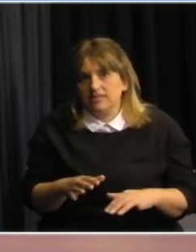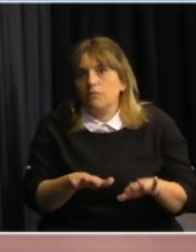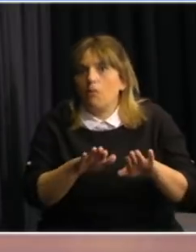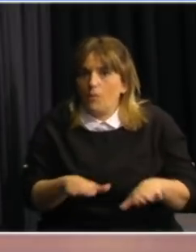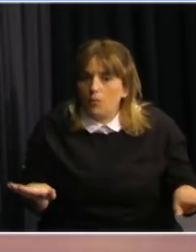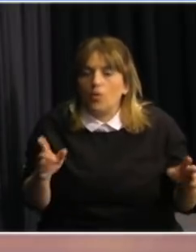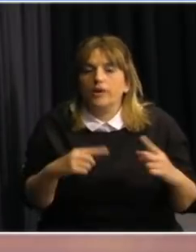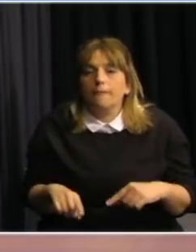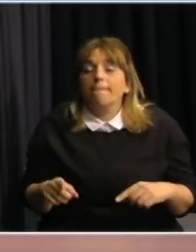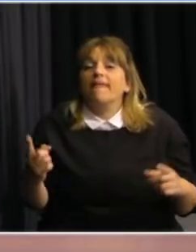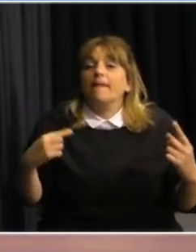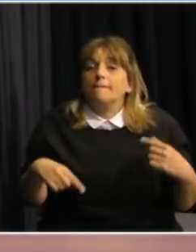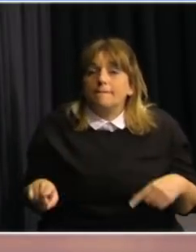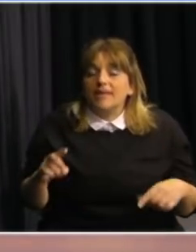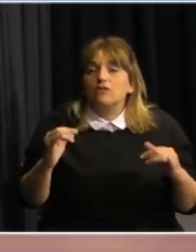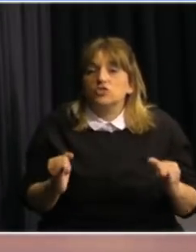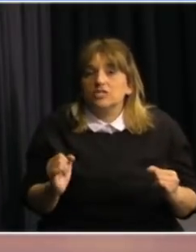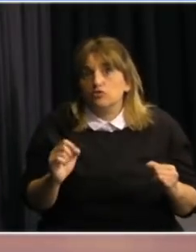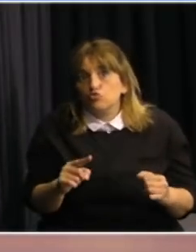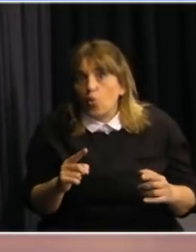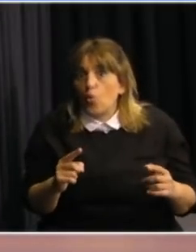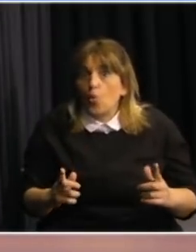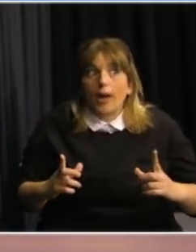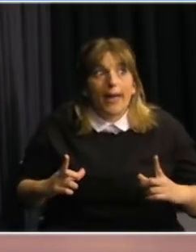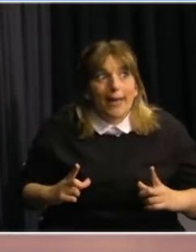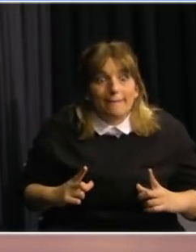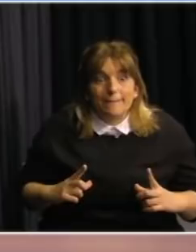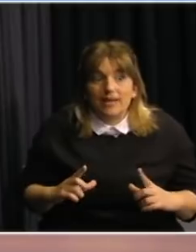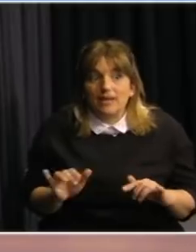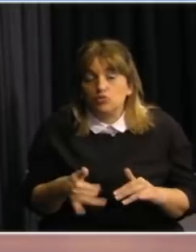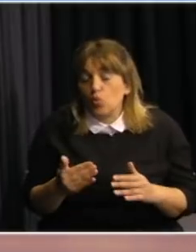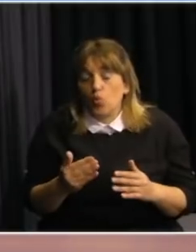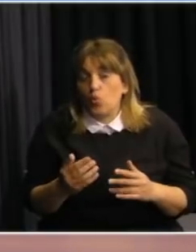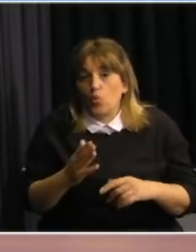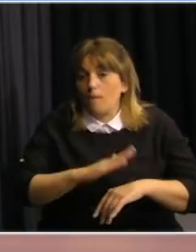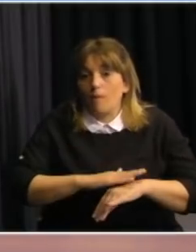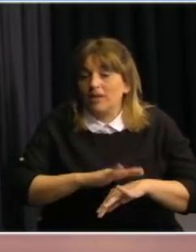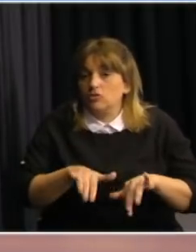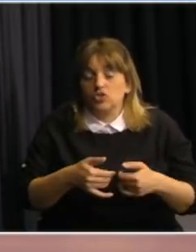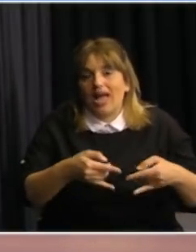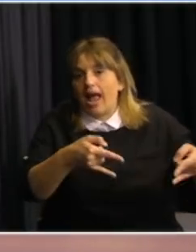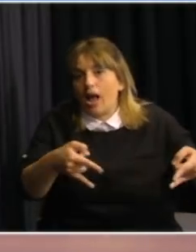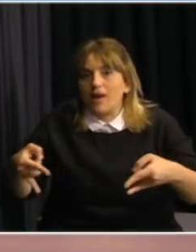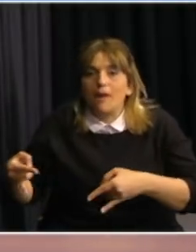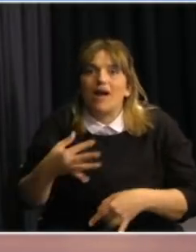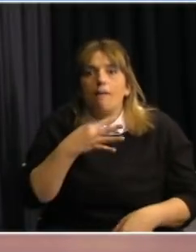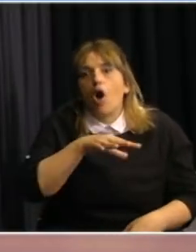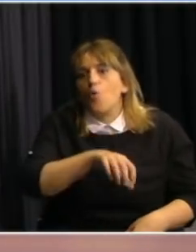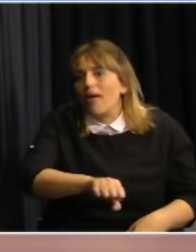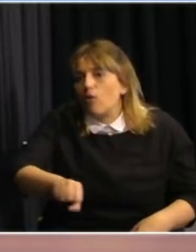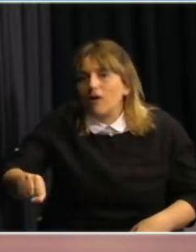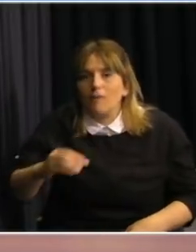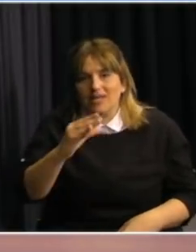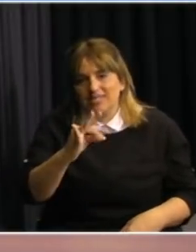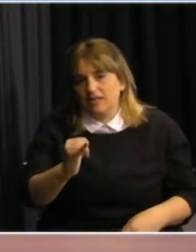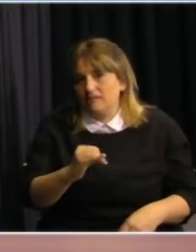uno se le va esta liebre y espera el crecimiento exponencial, cuando llega el momento del desborde de los CTI ya es tarde para actuar. Entonces por eso